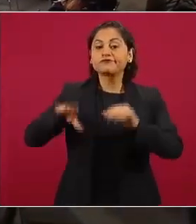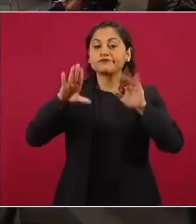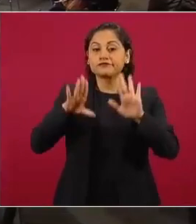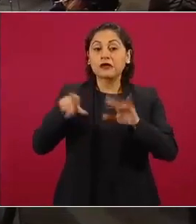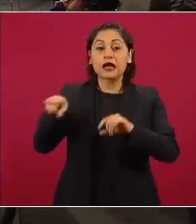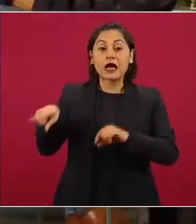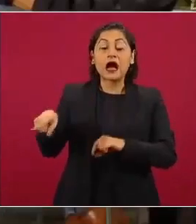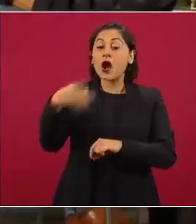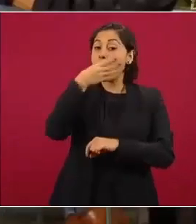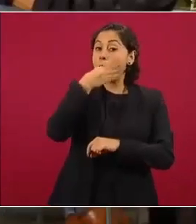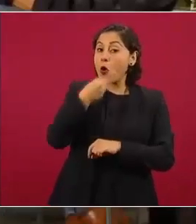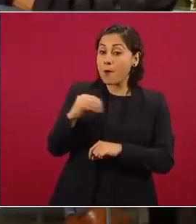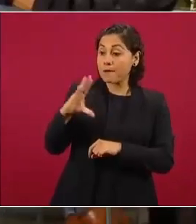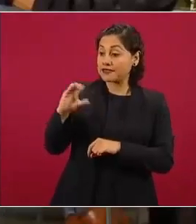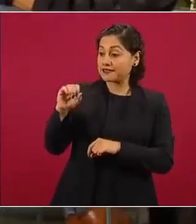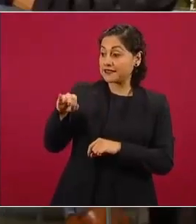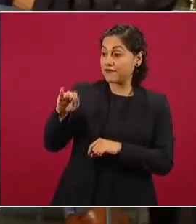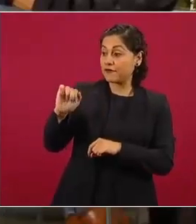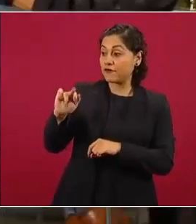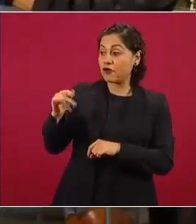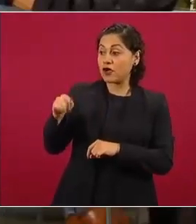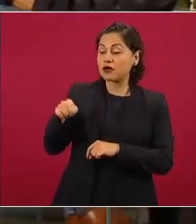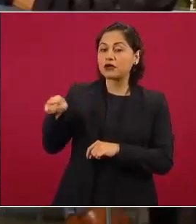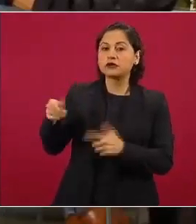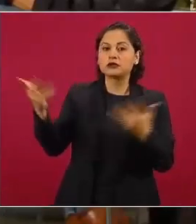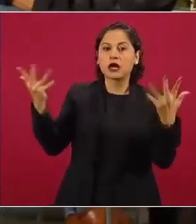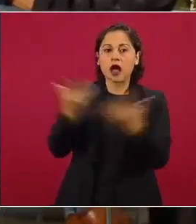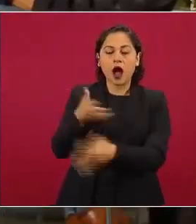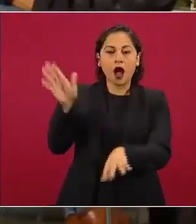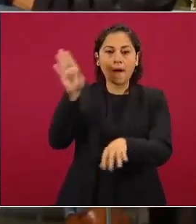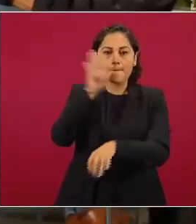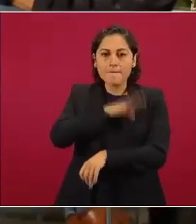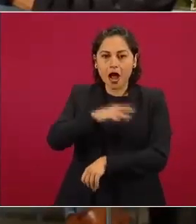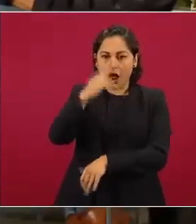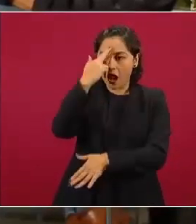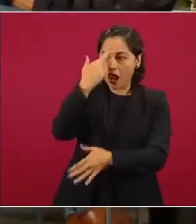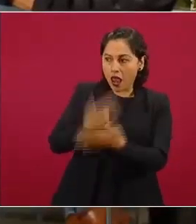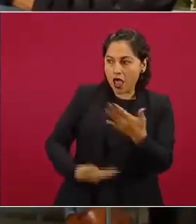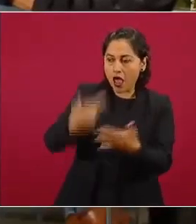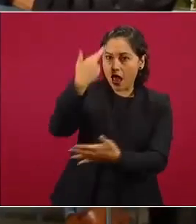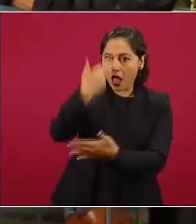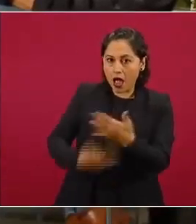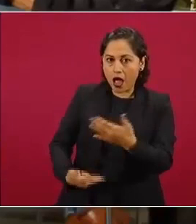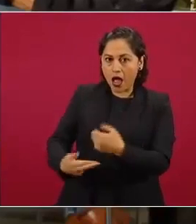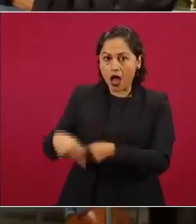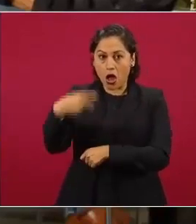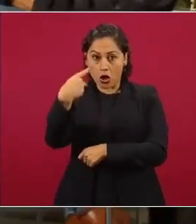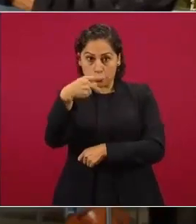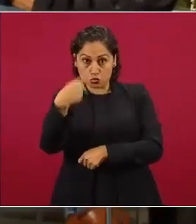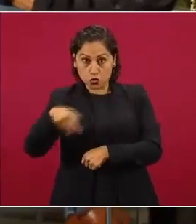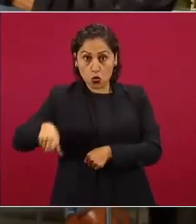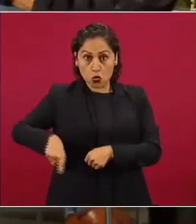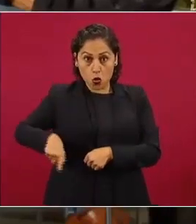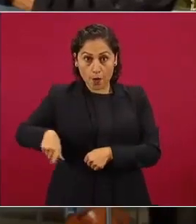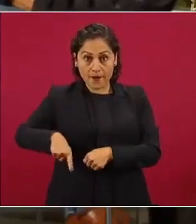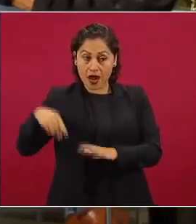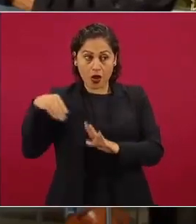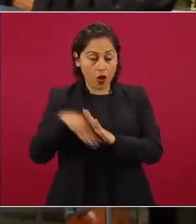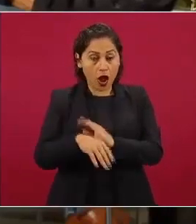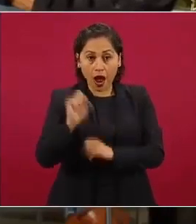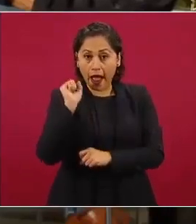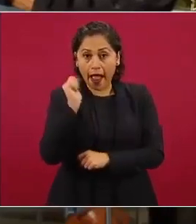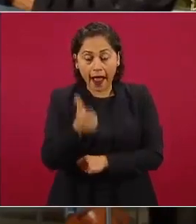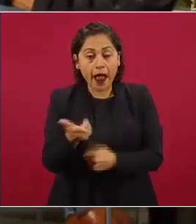general Cienfuegos le resta credibilidad o le resta legitimidad a su gobierno es decir si usted está interesado